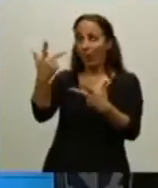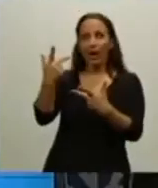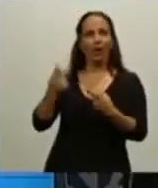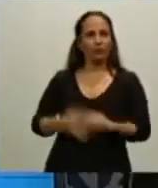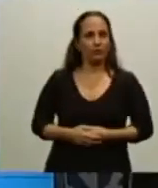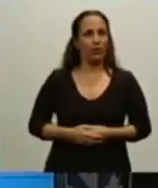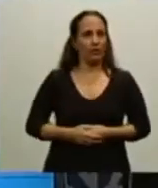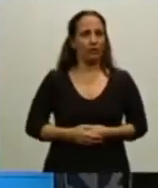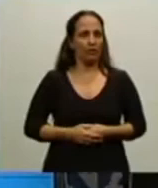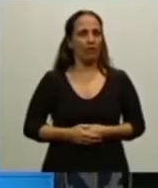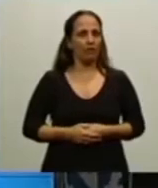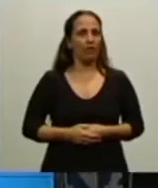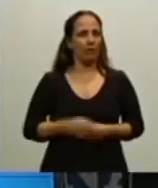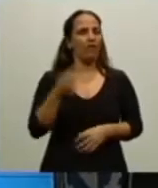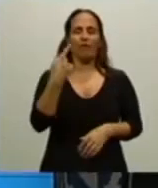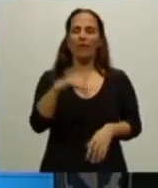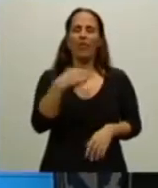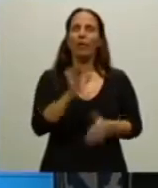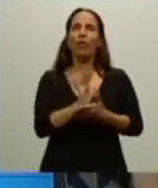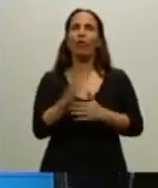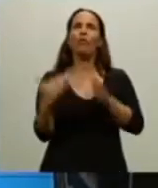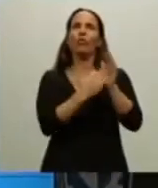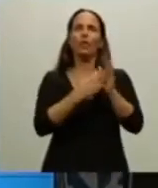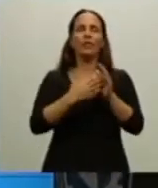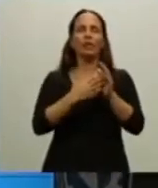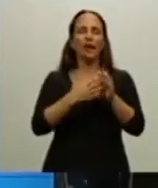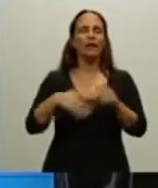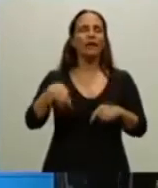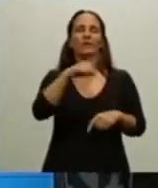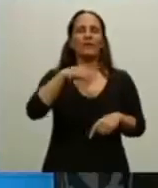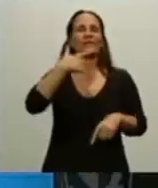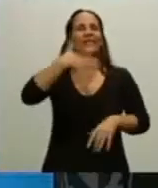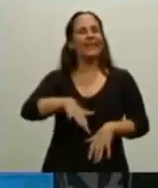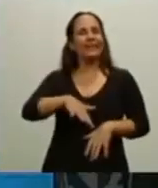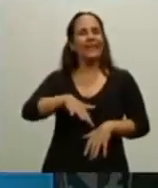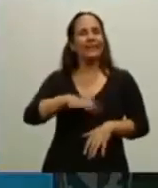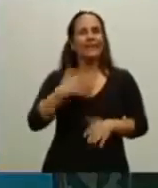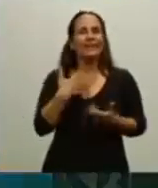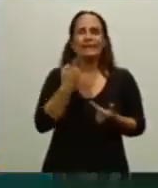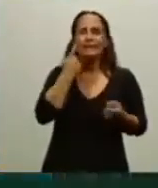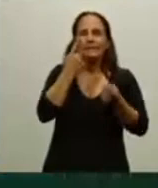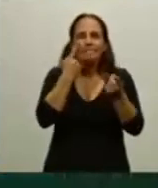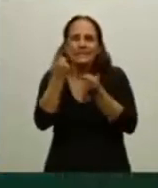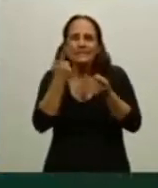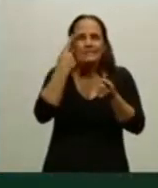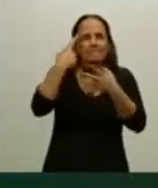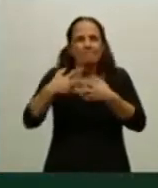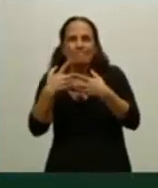que además fundamentalmente entender, de velar, de codificar